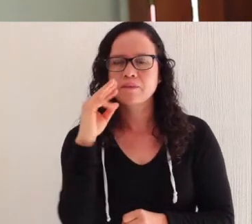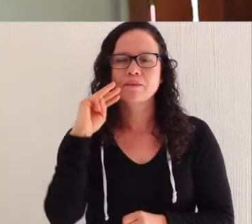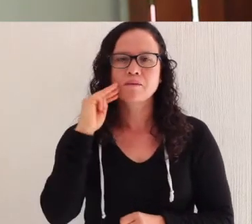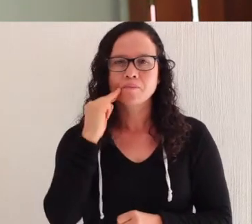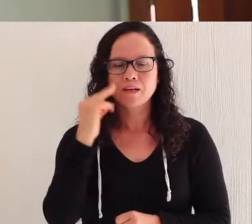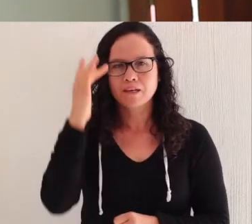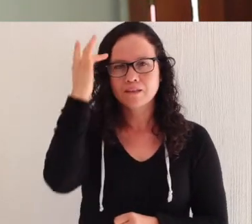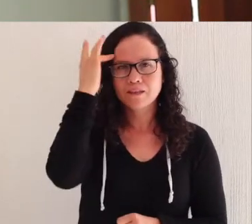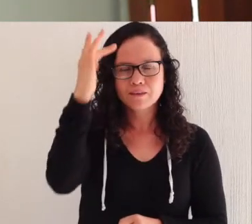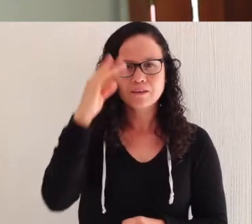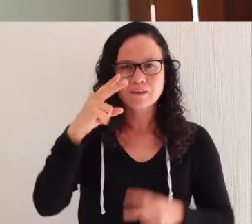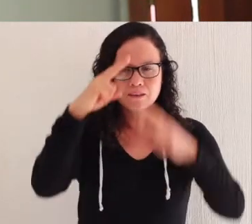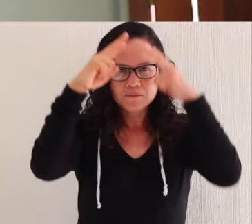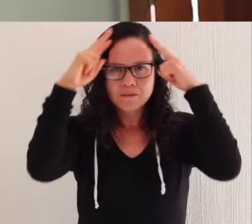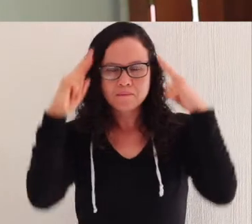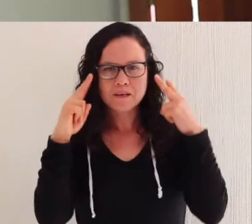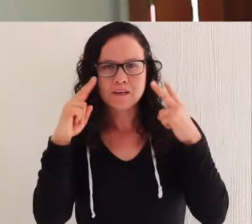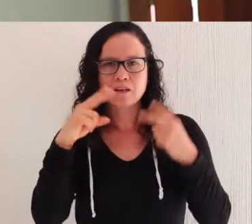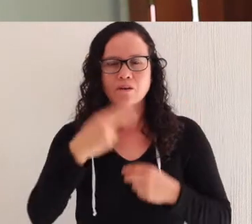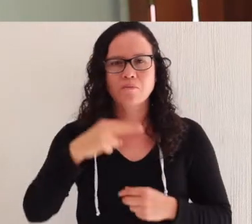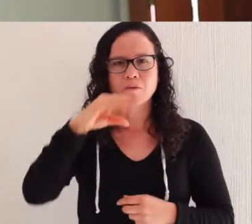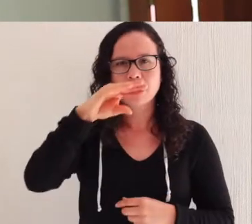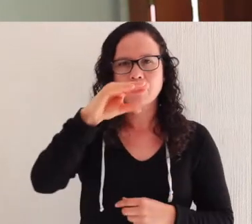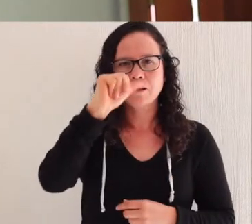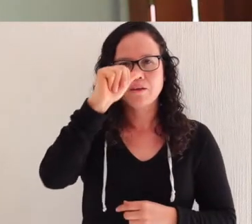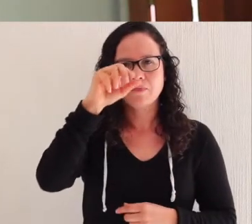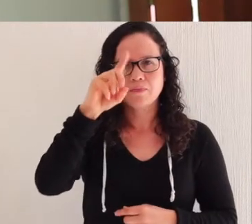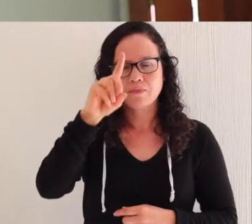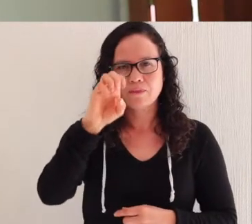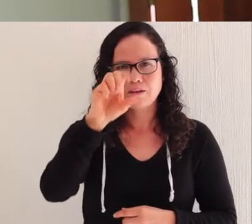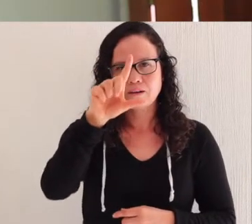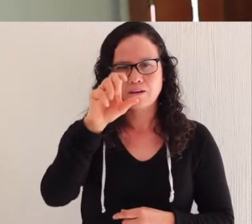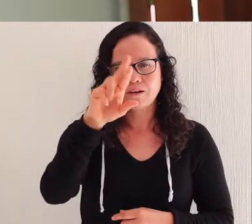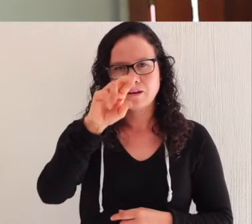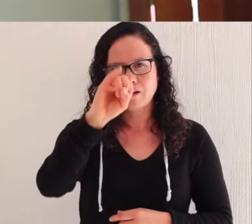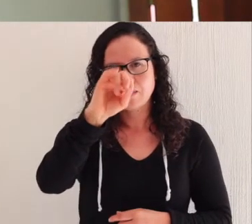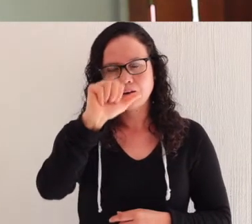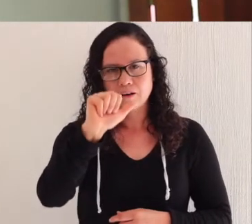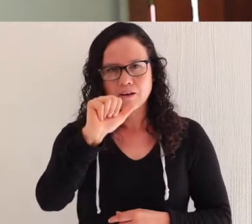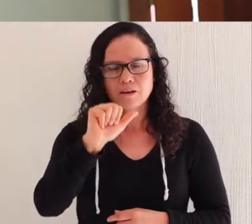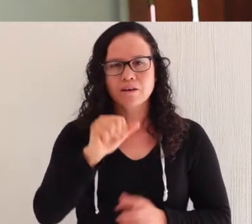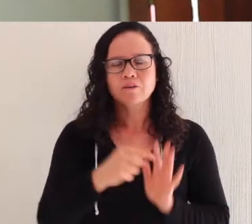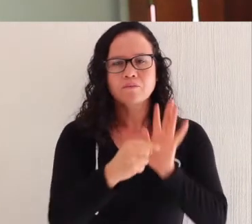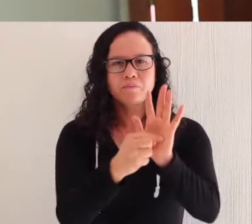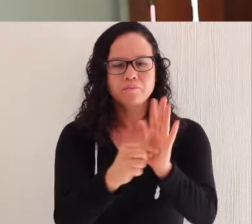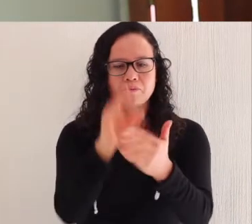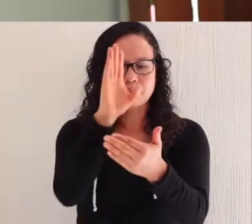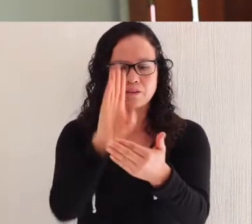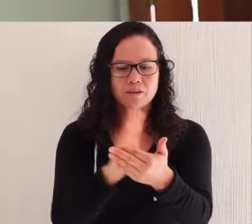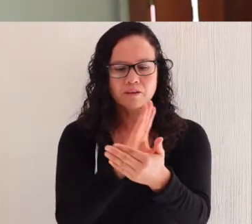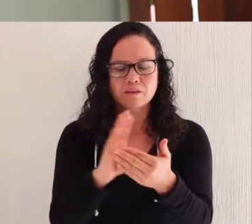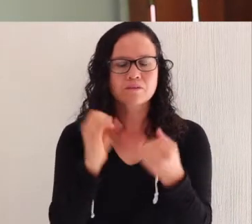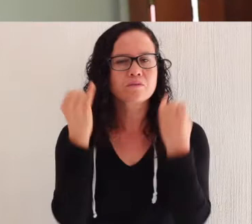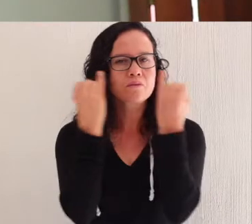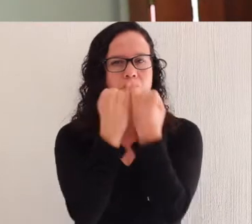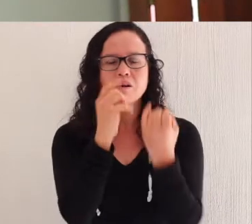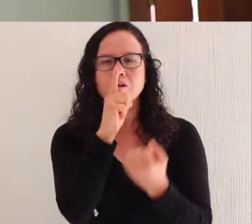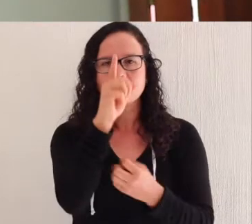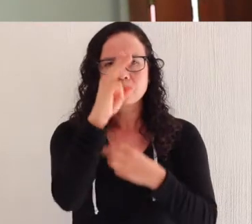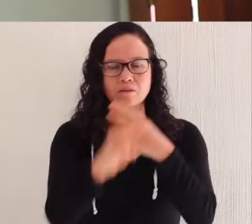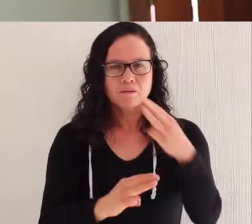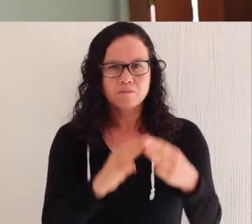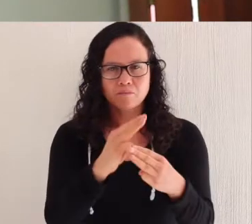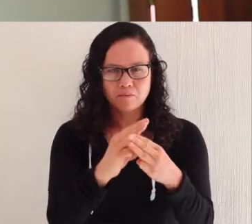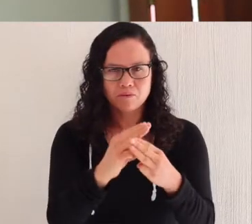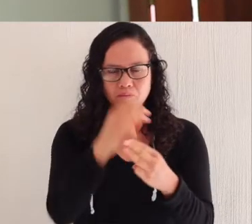Santísima, la Virgen de la Candelaria, como ella nos muestra a Cristo como luz del mundo. Lo pone ante